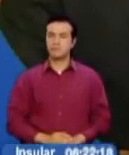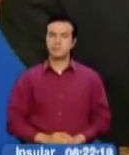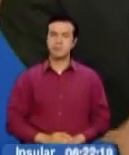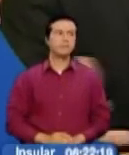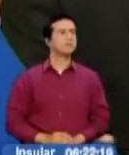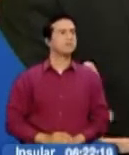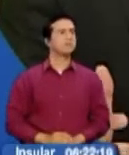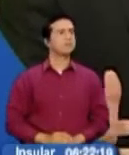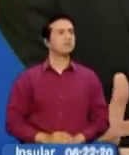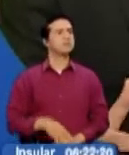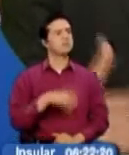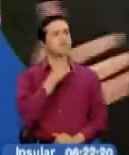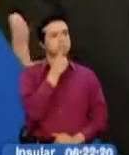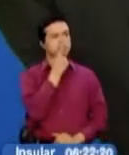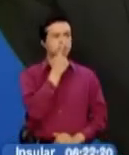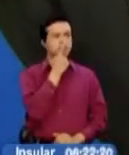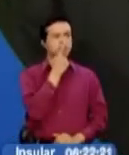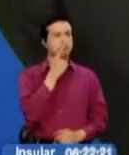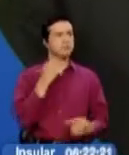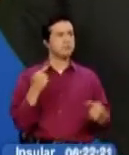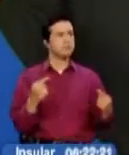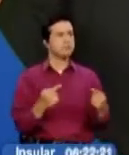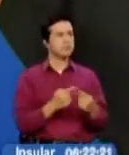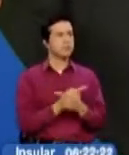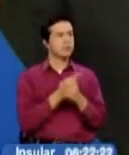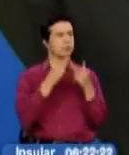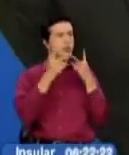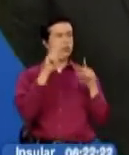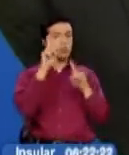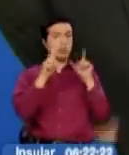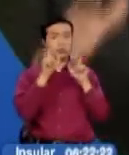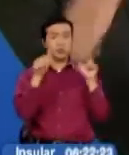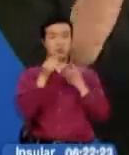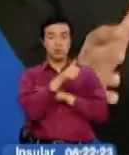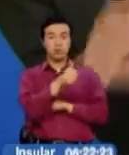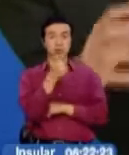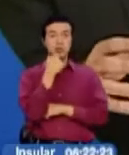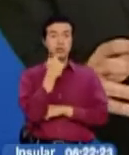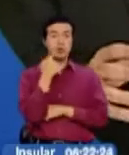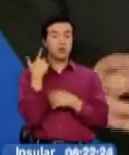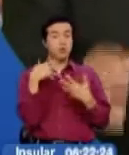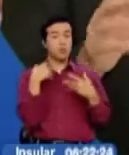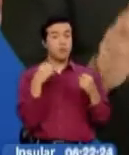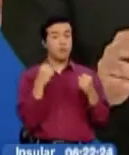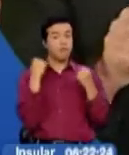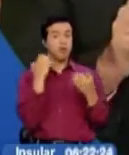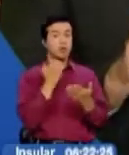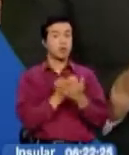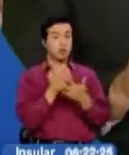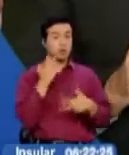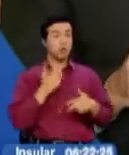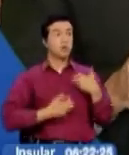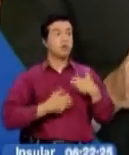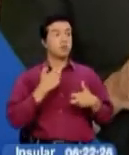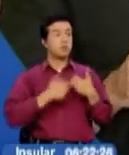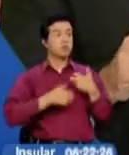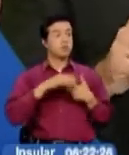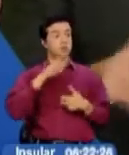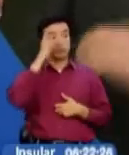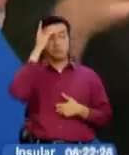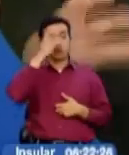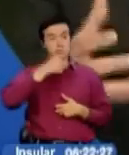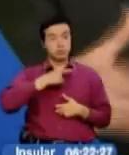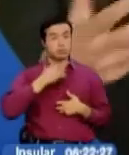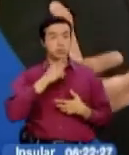Es una tesis interesante, ¿no?, que contradice las proyecciones de varios analistas que hablan del fuerte impacto económico que tendrá esta decisión de los